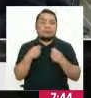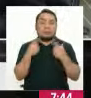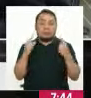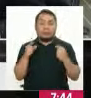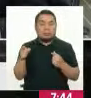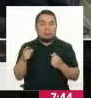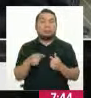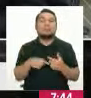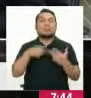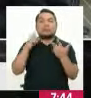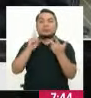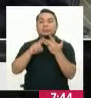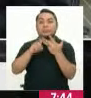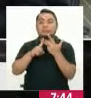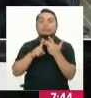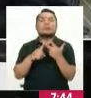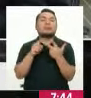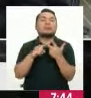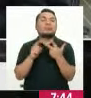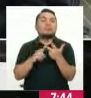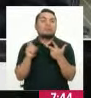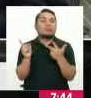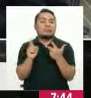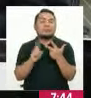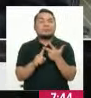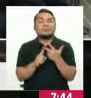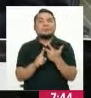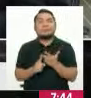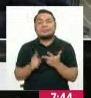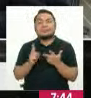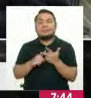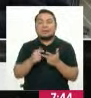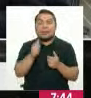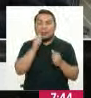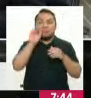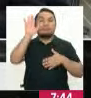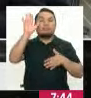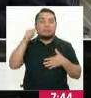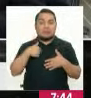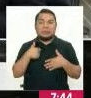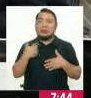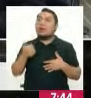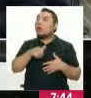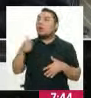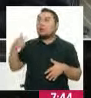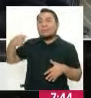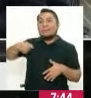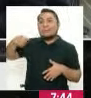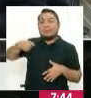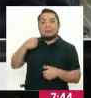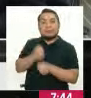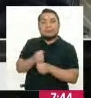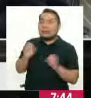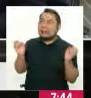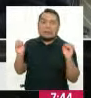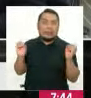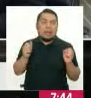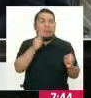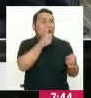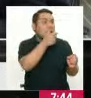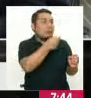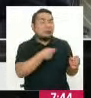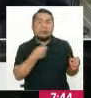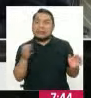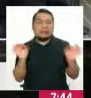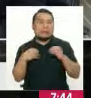por el CISFO, y una declaración de que no perciben otro ingreso, ni público ni privado,